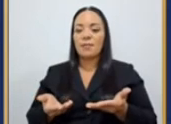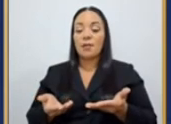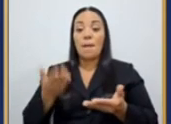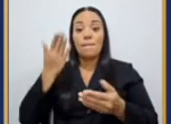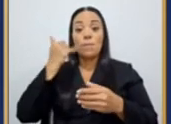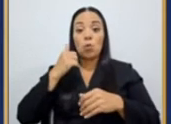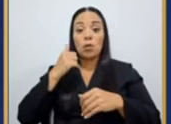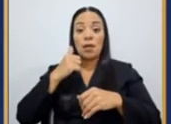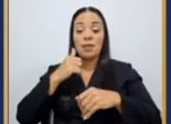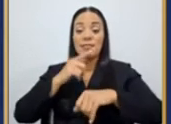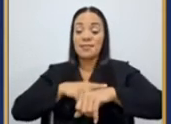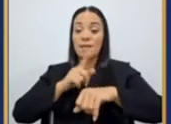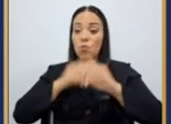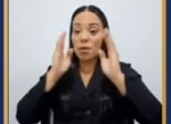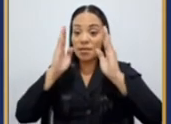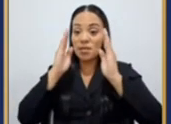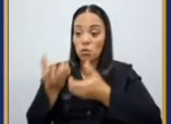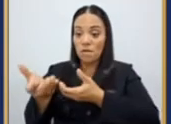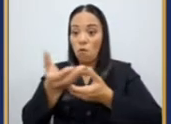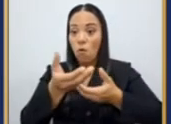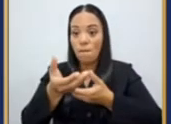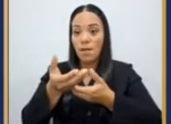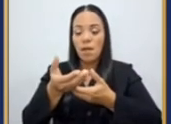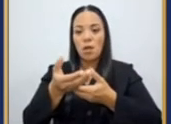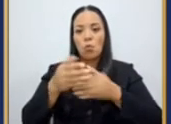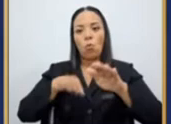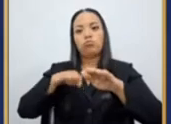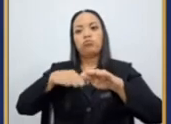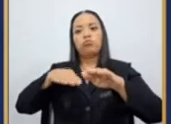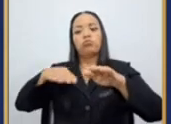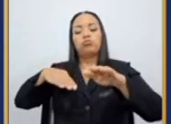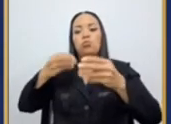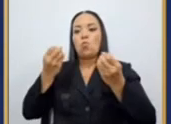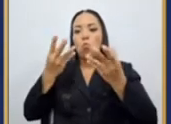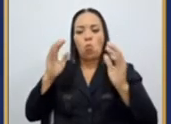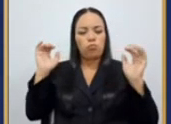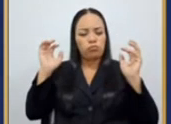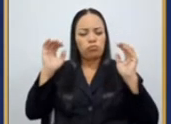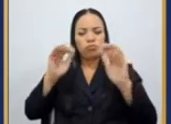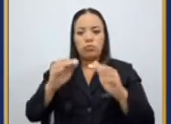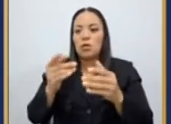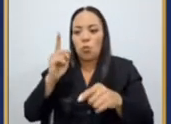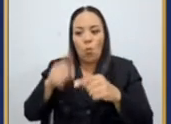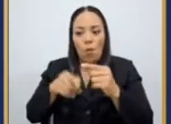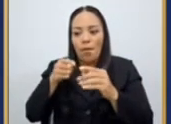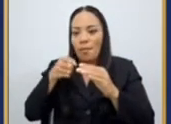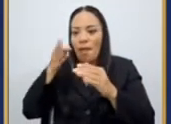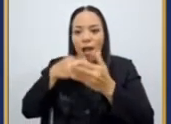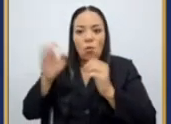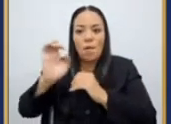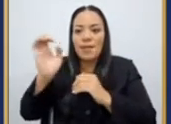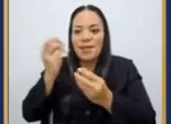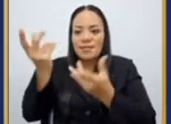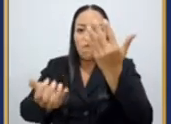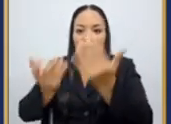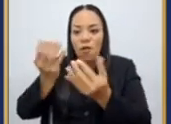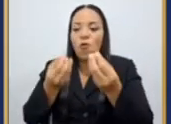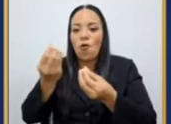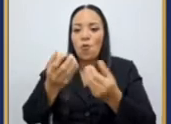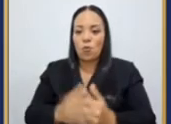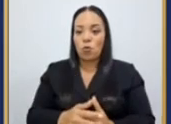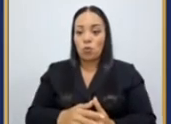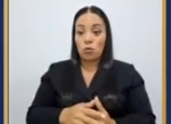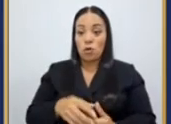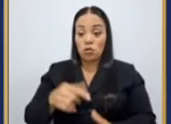de las unidades de bomberos aumenta considerablemente cuando hay eventos masivos en este lugar. No, no lo digo